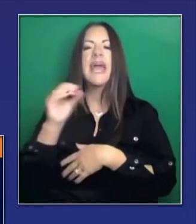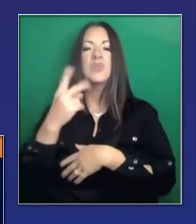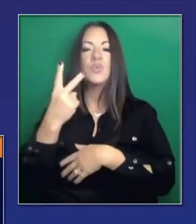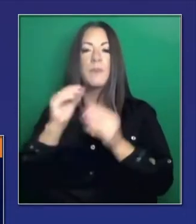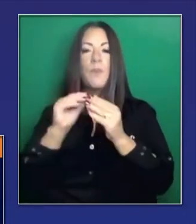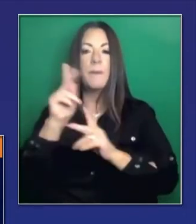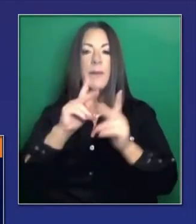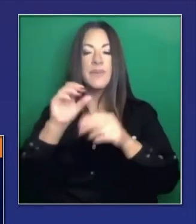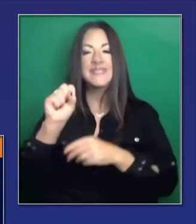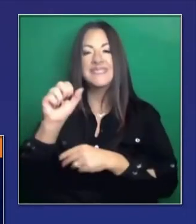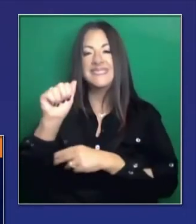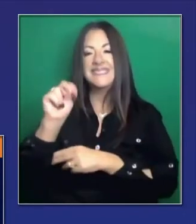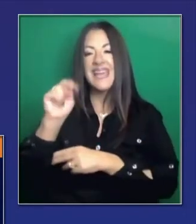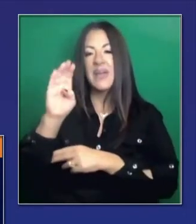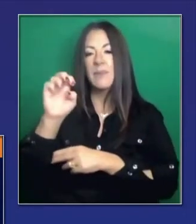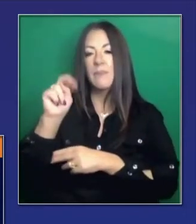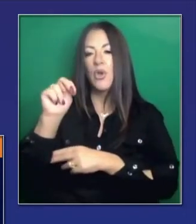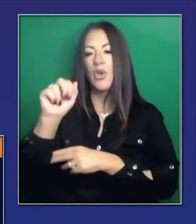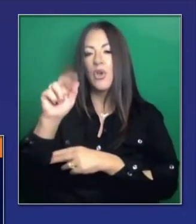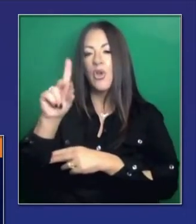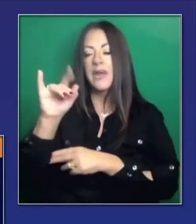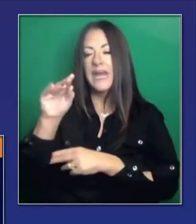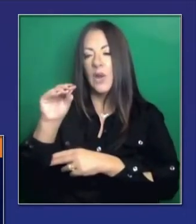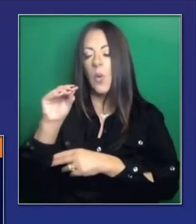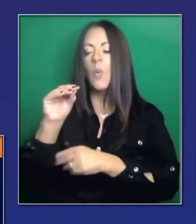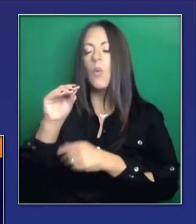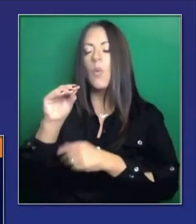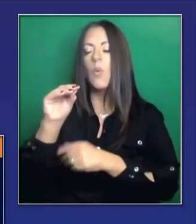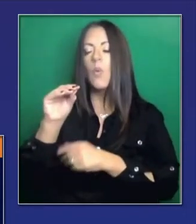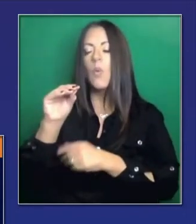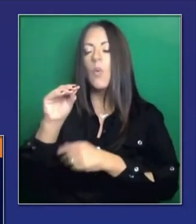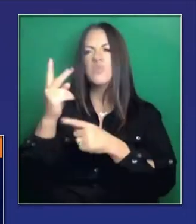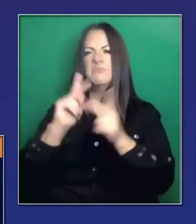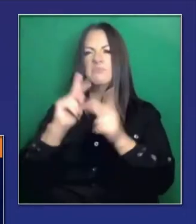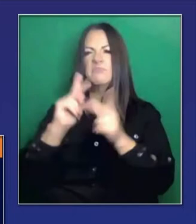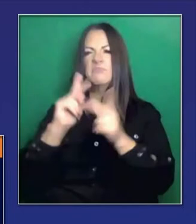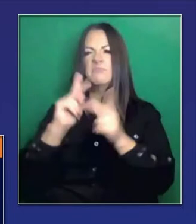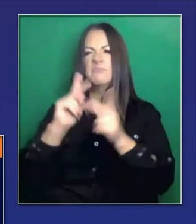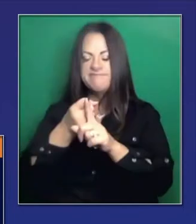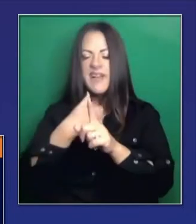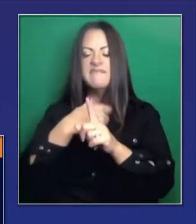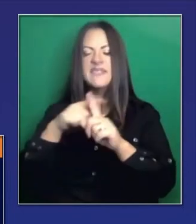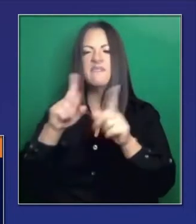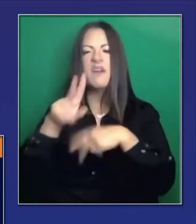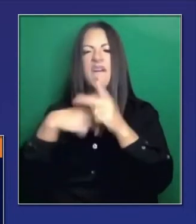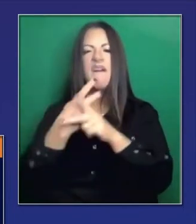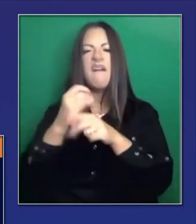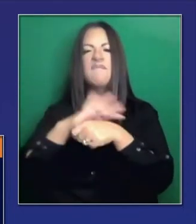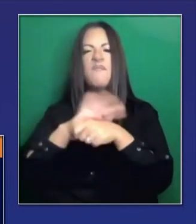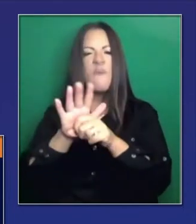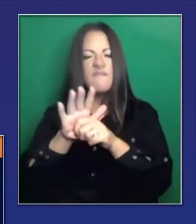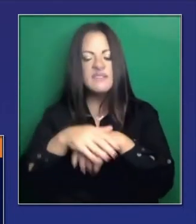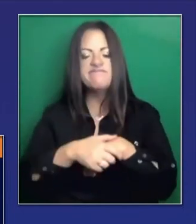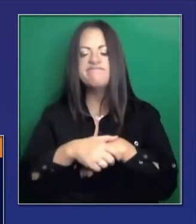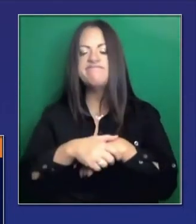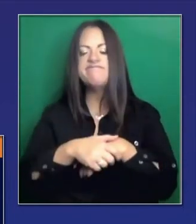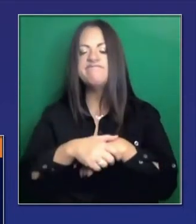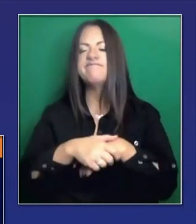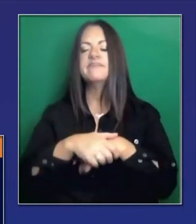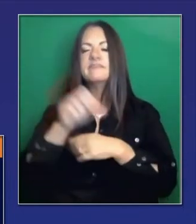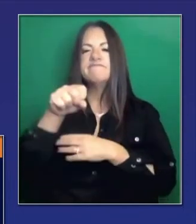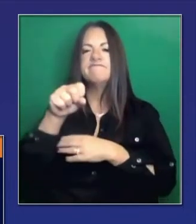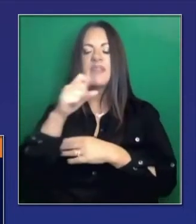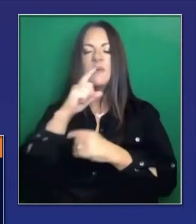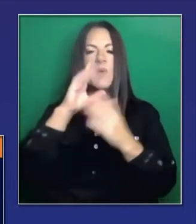identificados en San Bernardino. Tenemos todo tipo de pruebas genómicas. Más tarde esperaba poder presentarles los